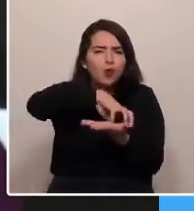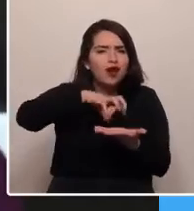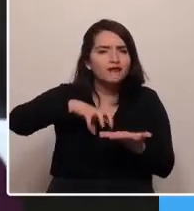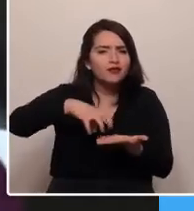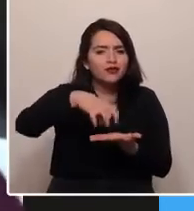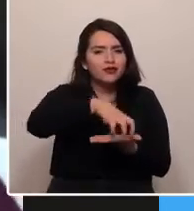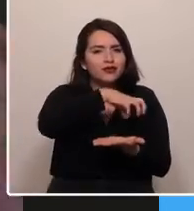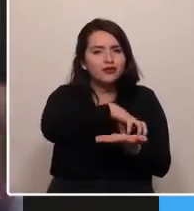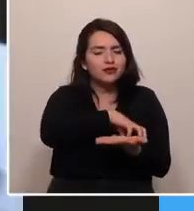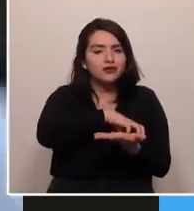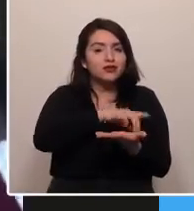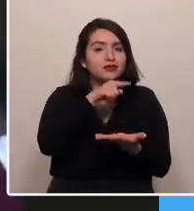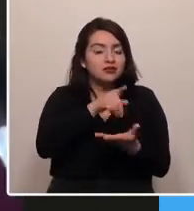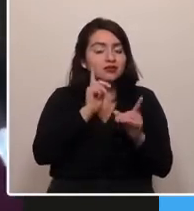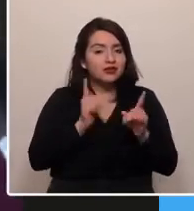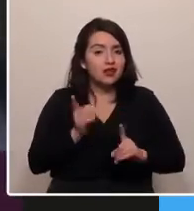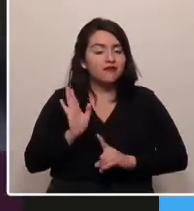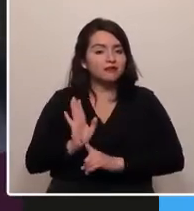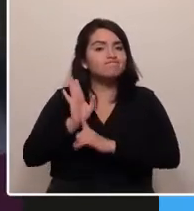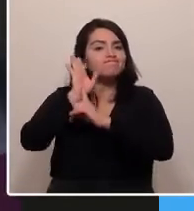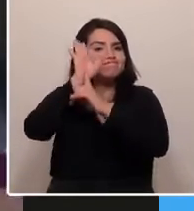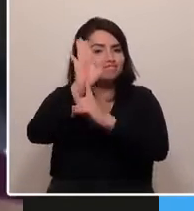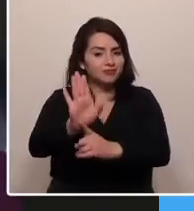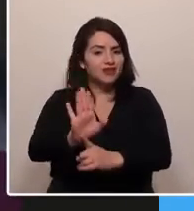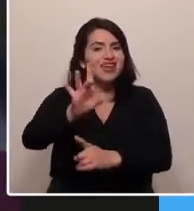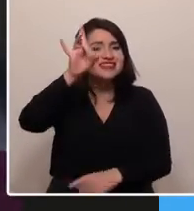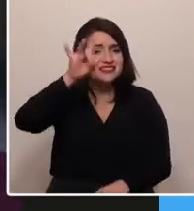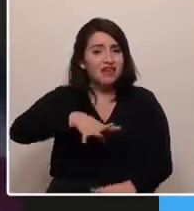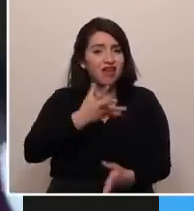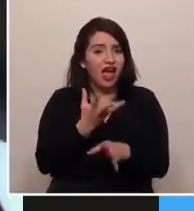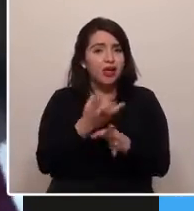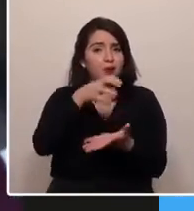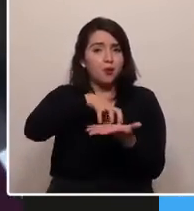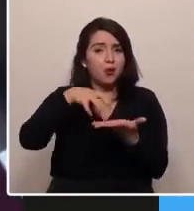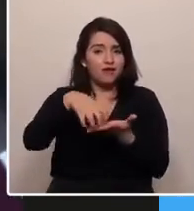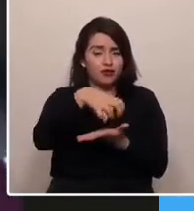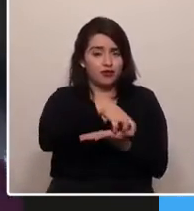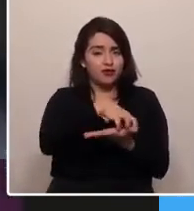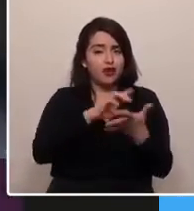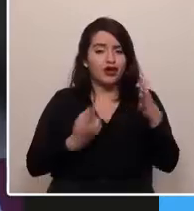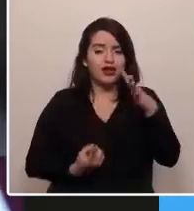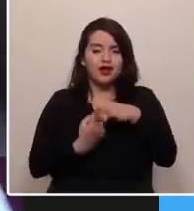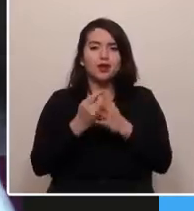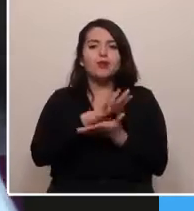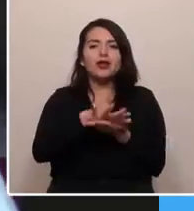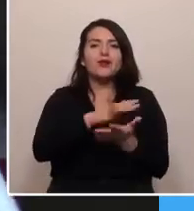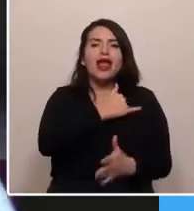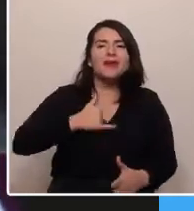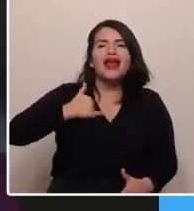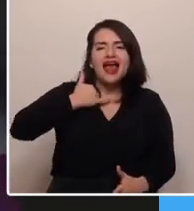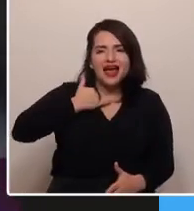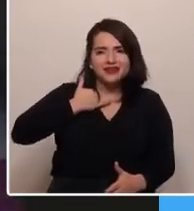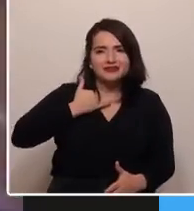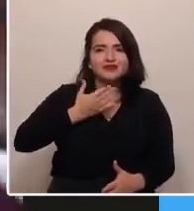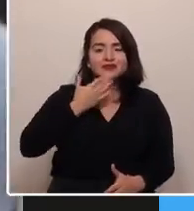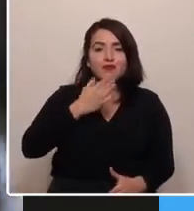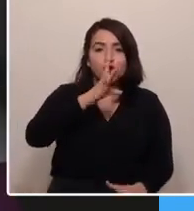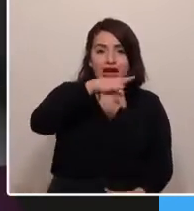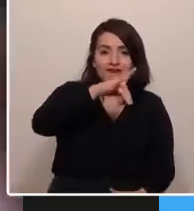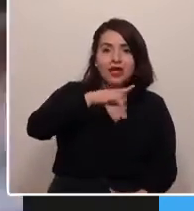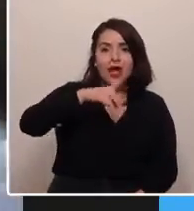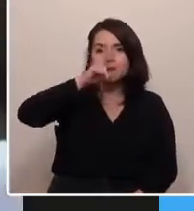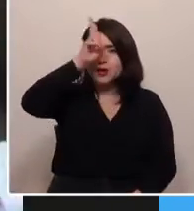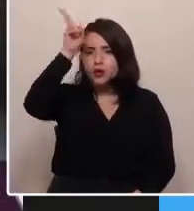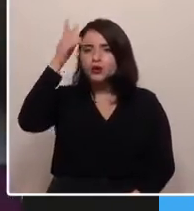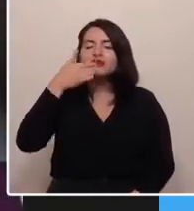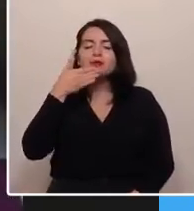proyectarlo, proyectar, saber que tenemos pueblos originarios. Por ejemplo, el pueblo Aymara, que está en tres naciones distintas. Está en Bolivia, está en Perú y está en